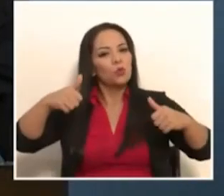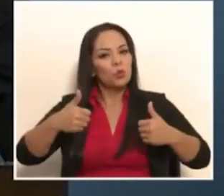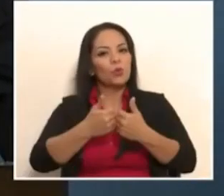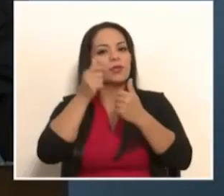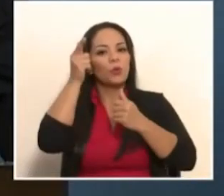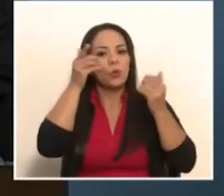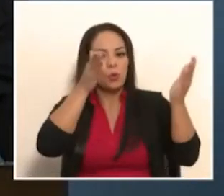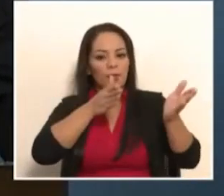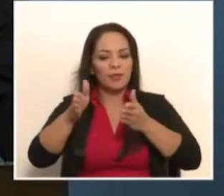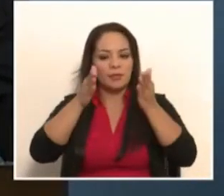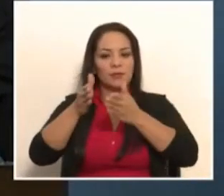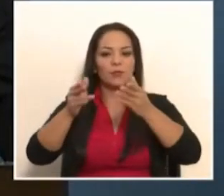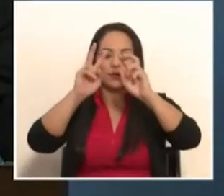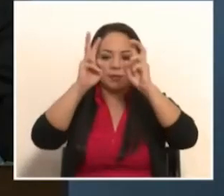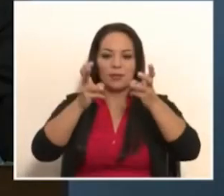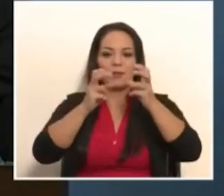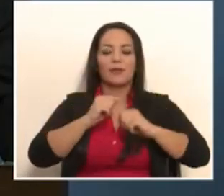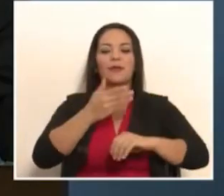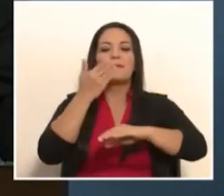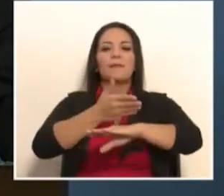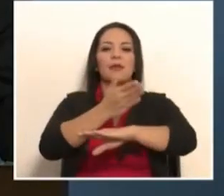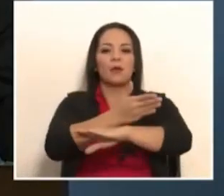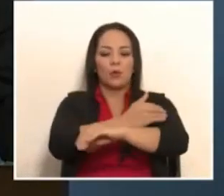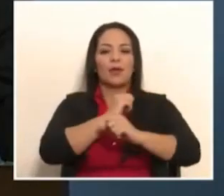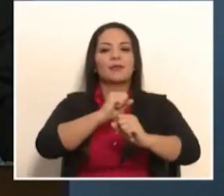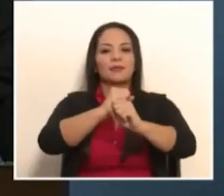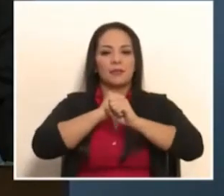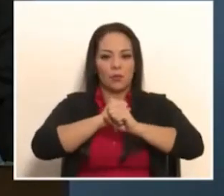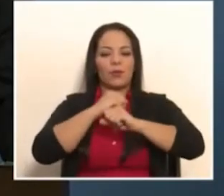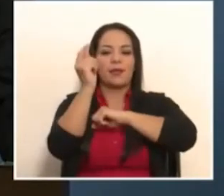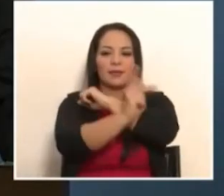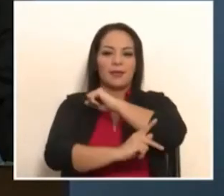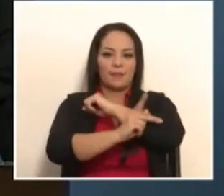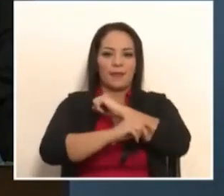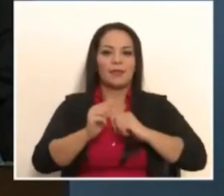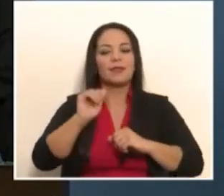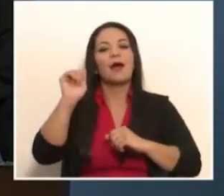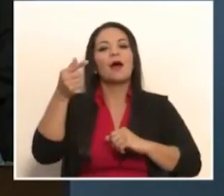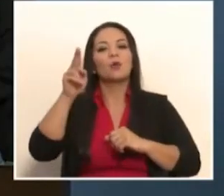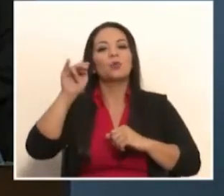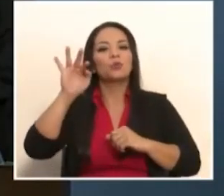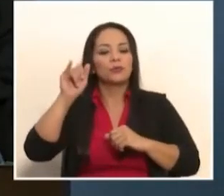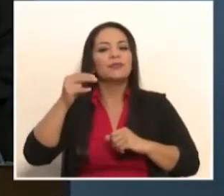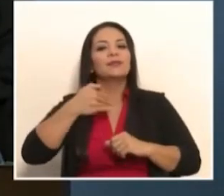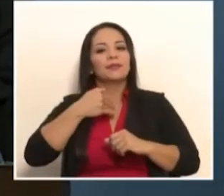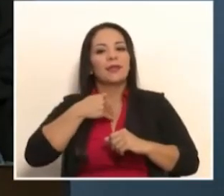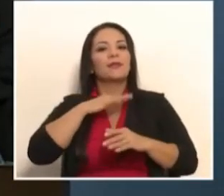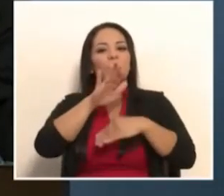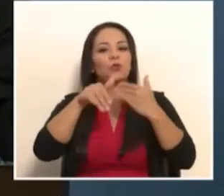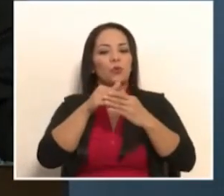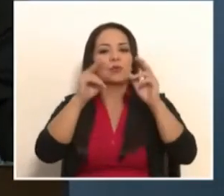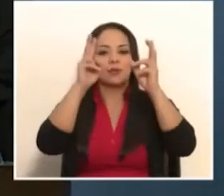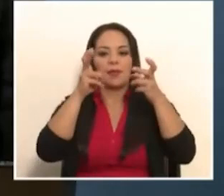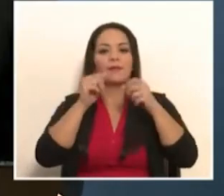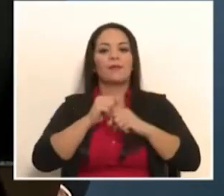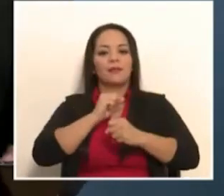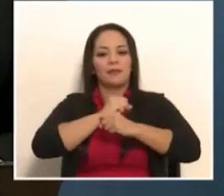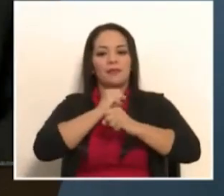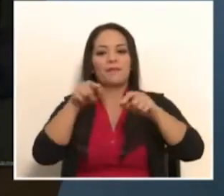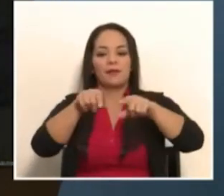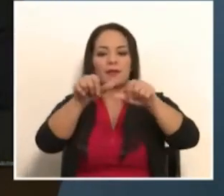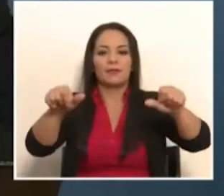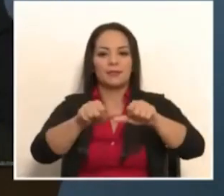en materia de mejora de la seguridad en el país. Y don Agustín tiene el componente central de trabajar en esa área.